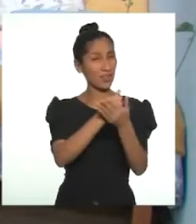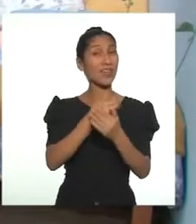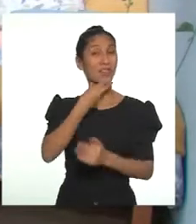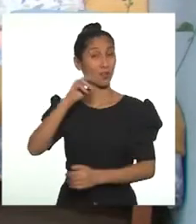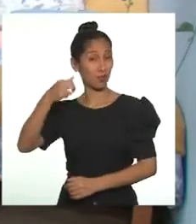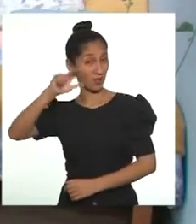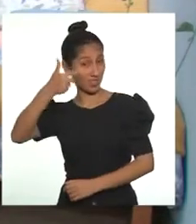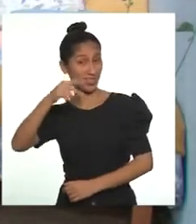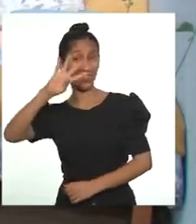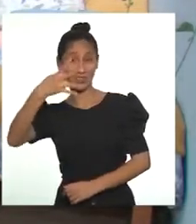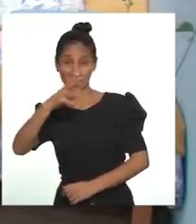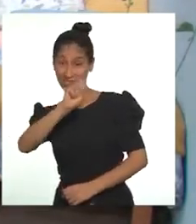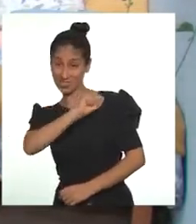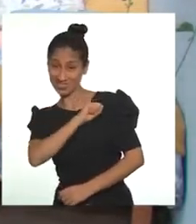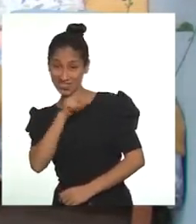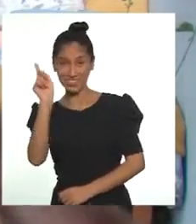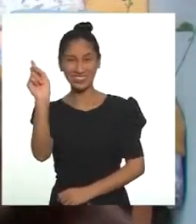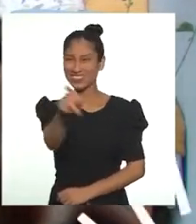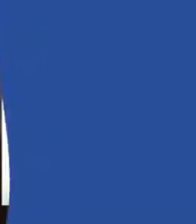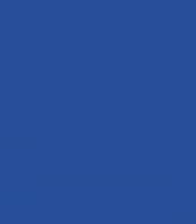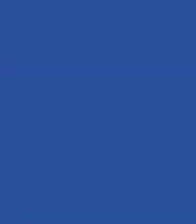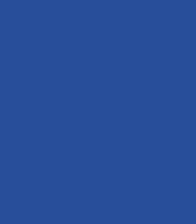tercero y cuarto de secundaria.